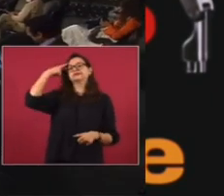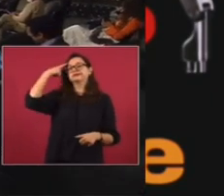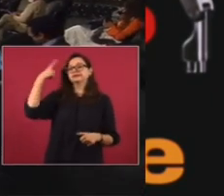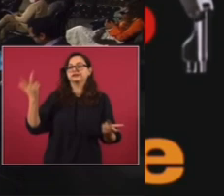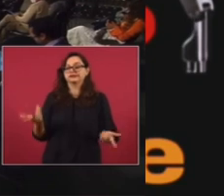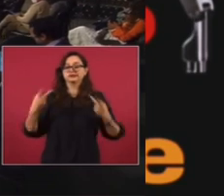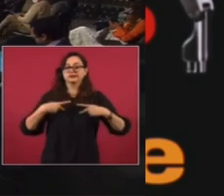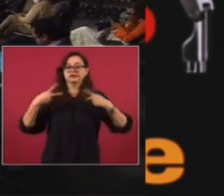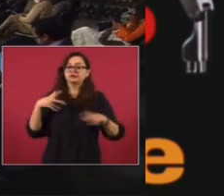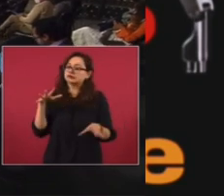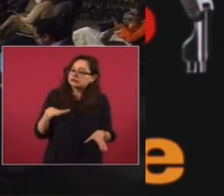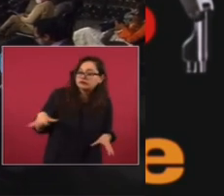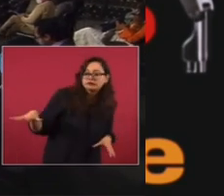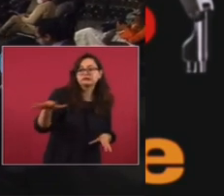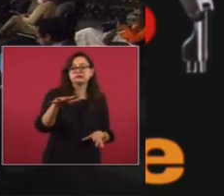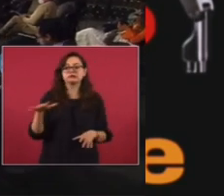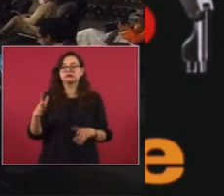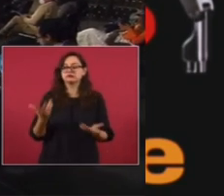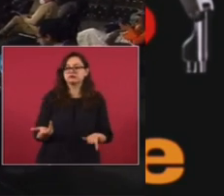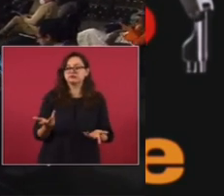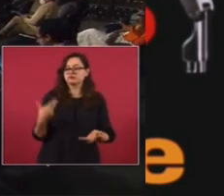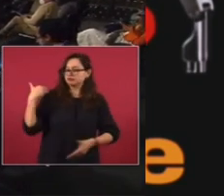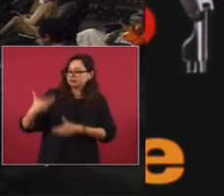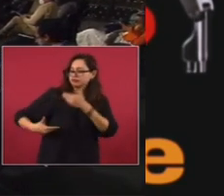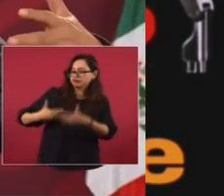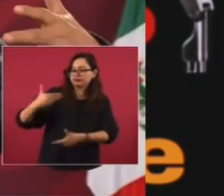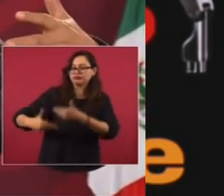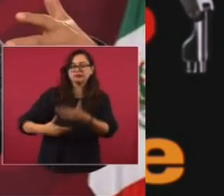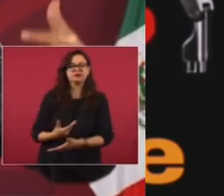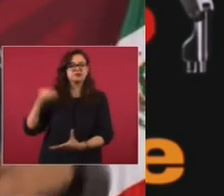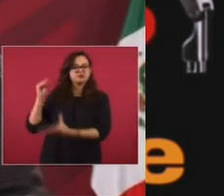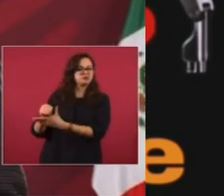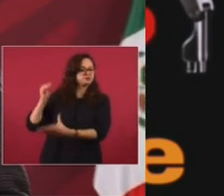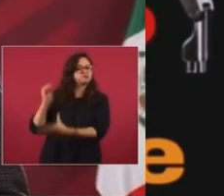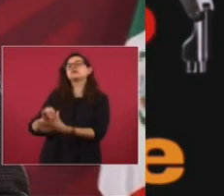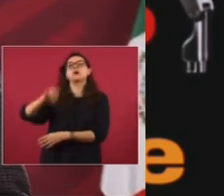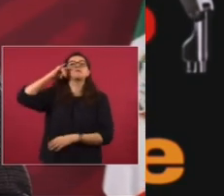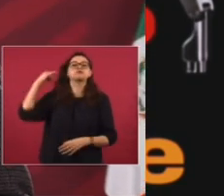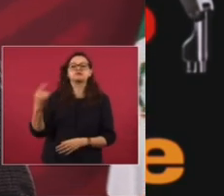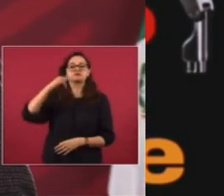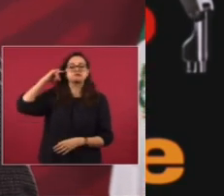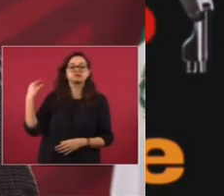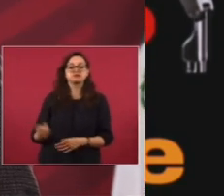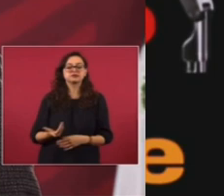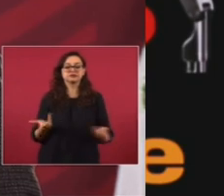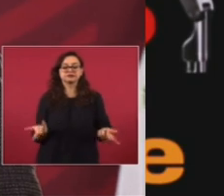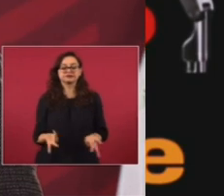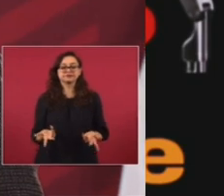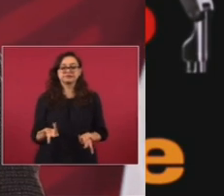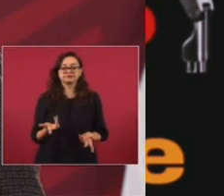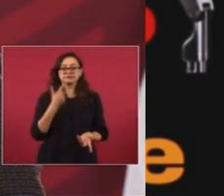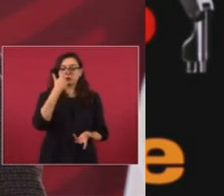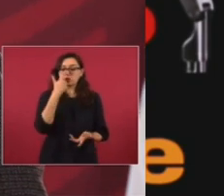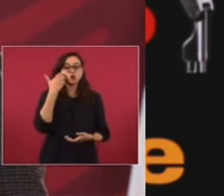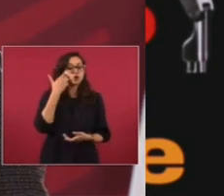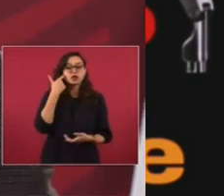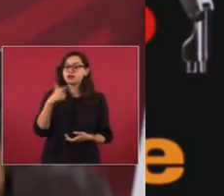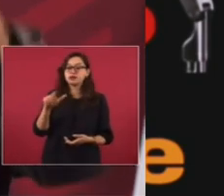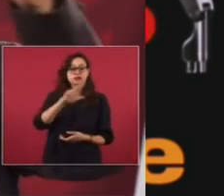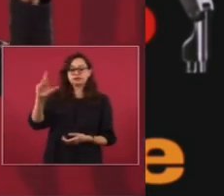¿O peor aún, los vas a dejar más peor que como los encontraste? Más pobres aún.